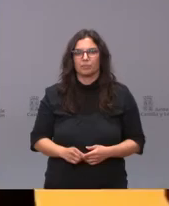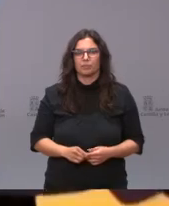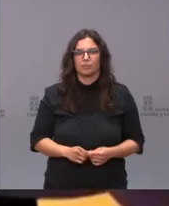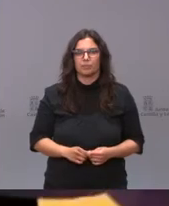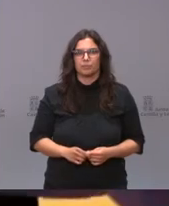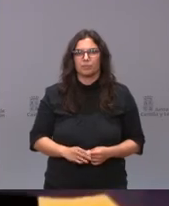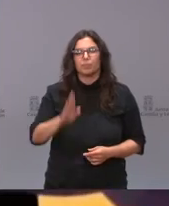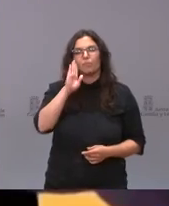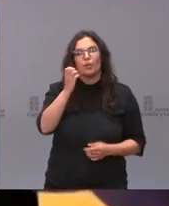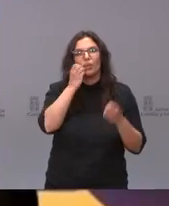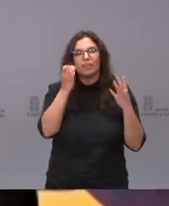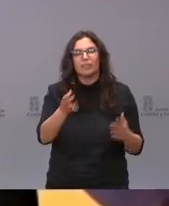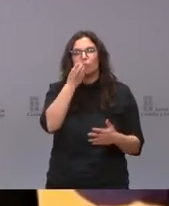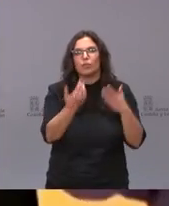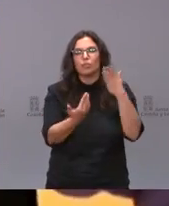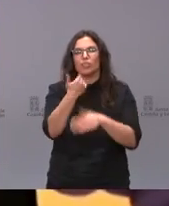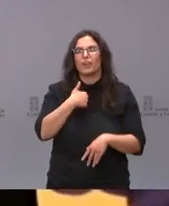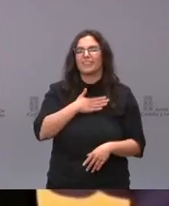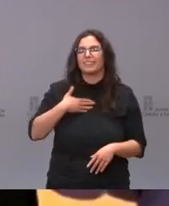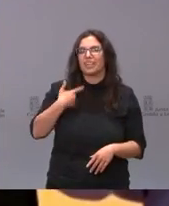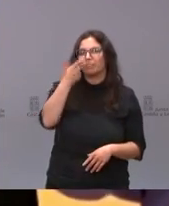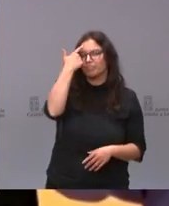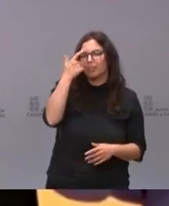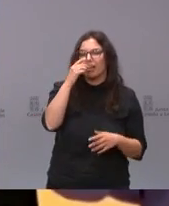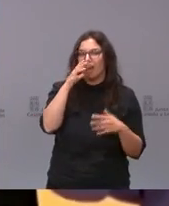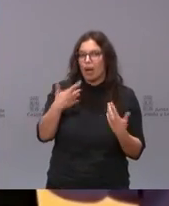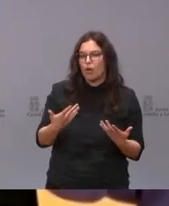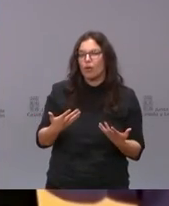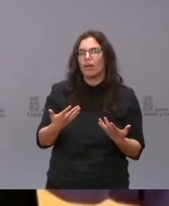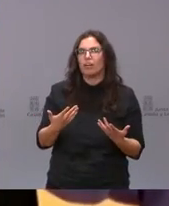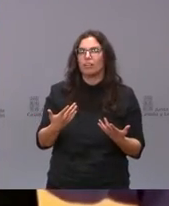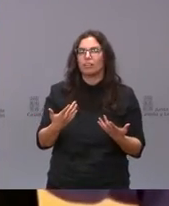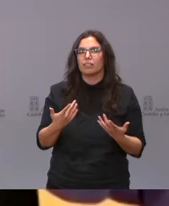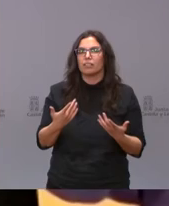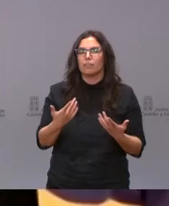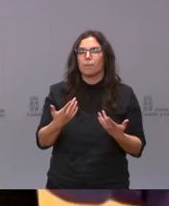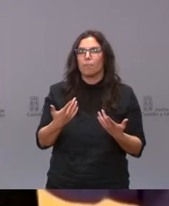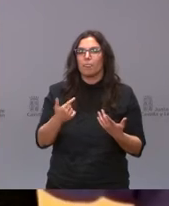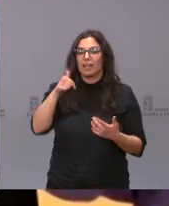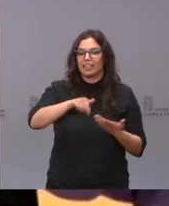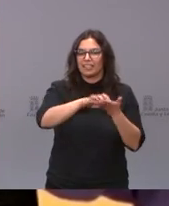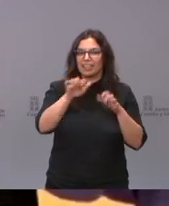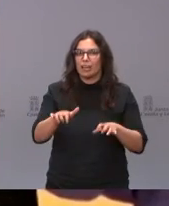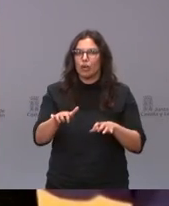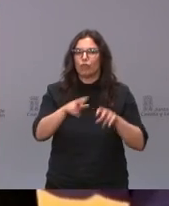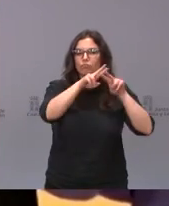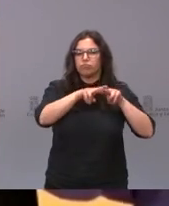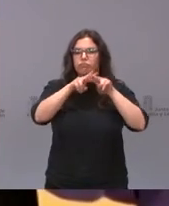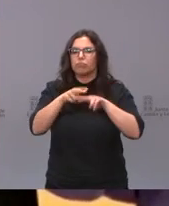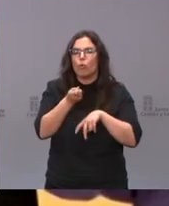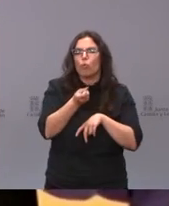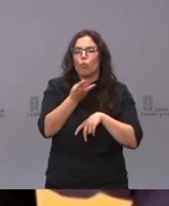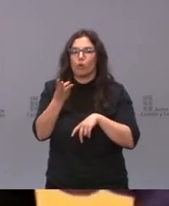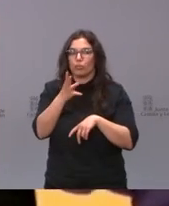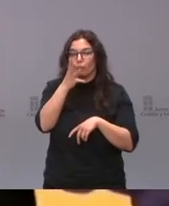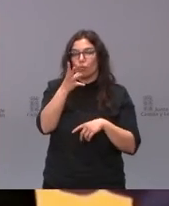hola qué tal buenos días yo quería saber ahora mismo cuántos casos se están estudiando en castilla y león porque sabemos que ya existe